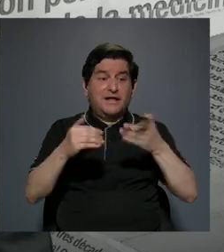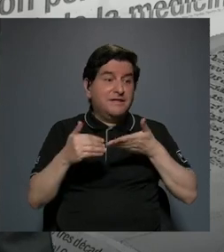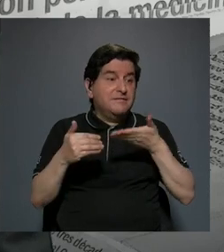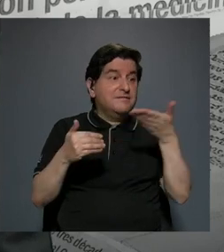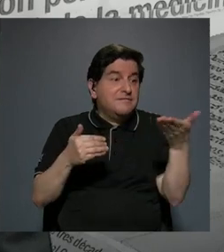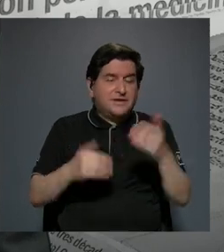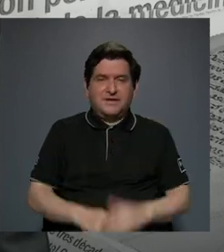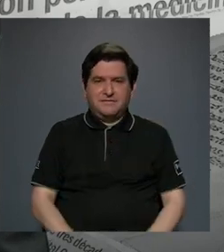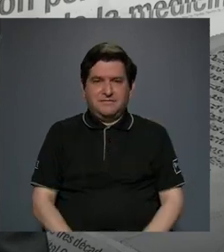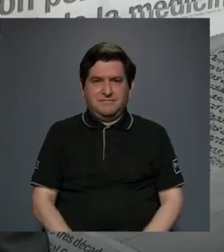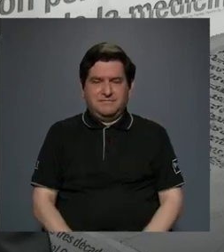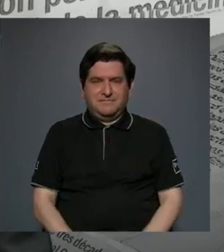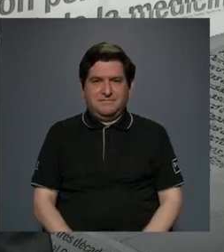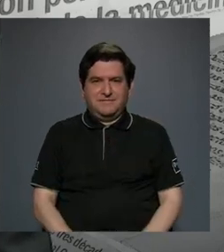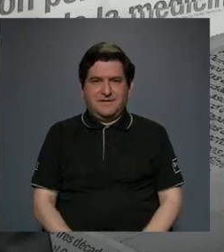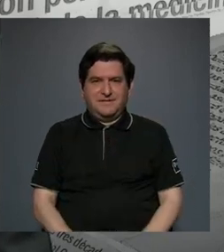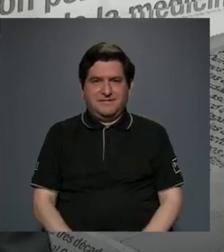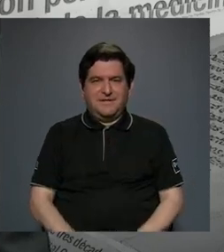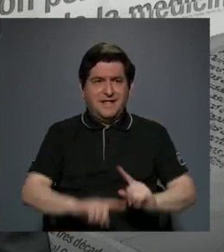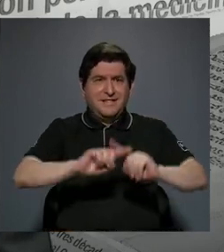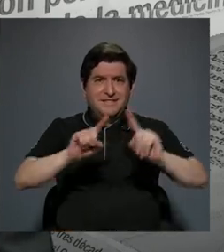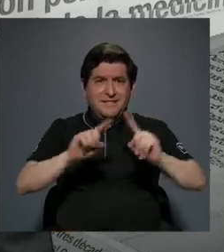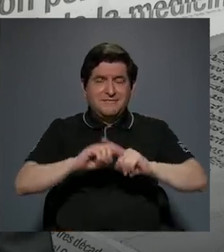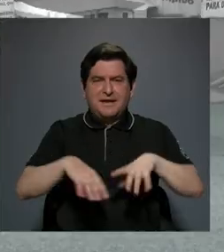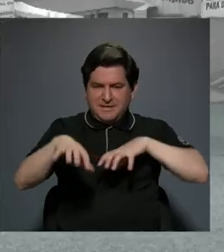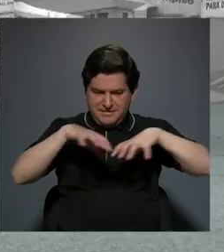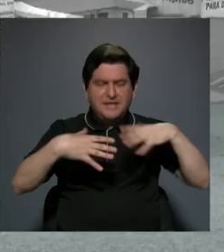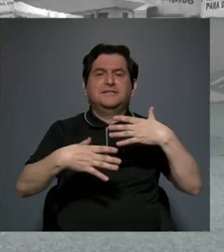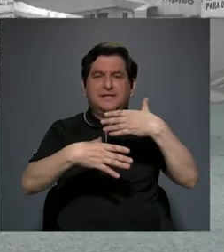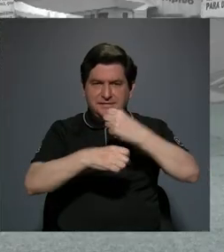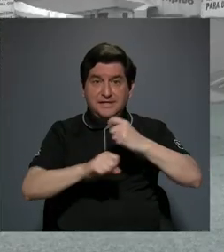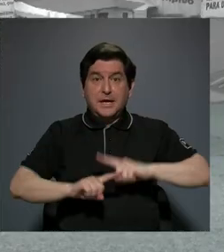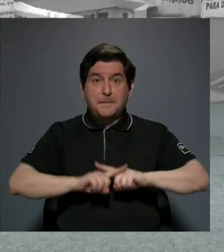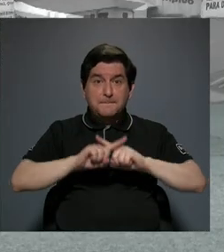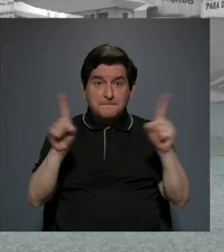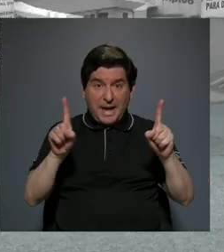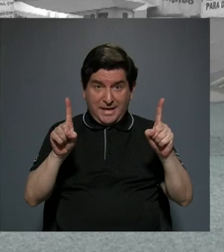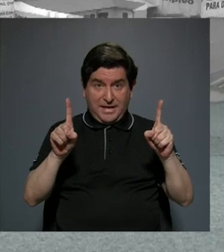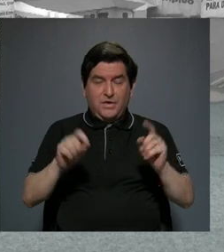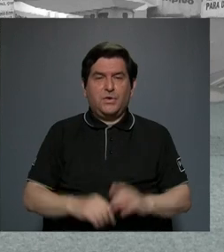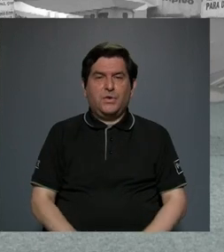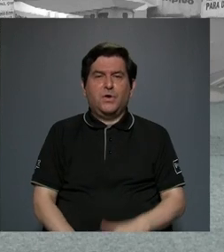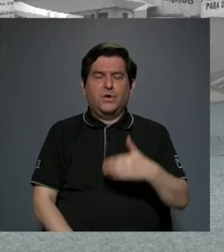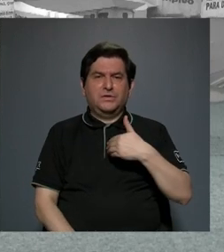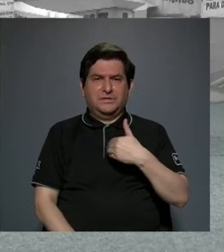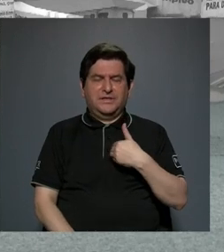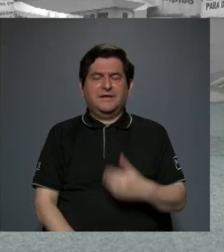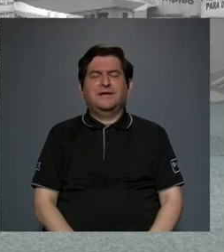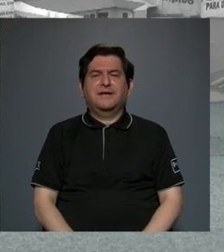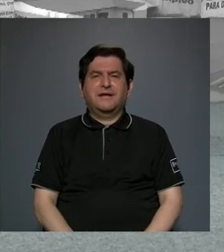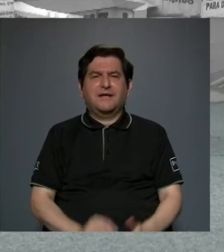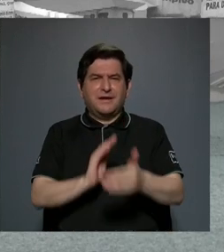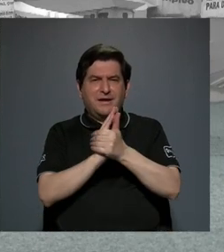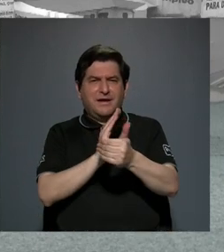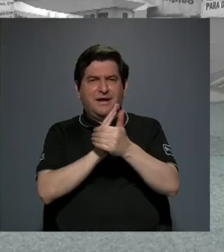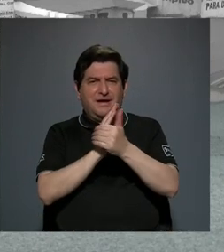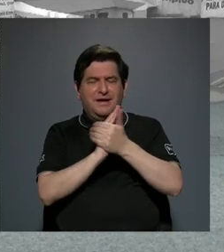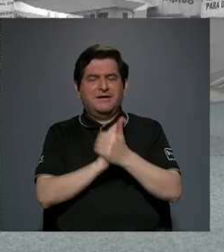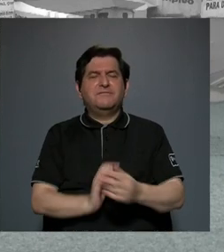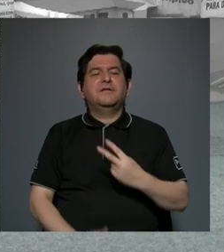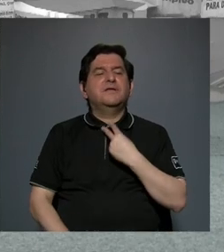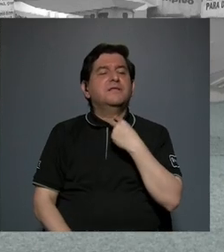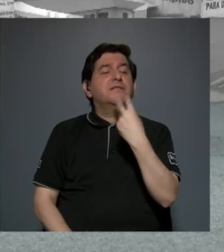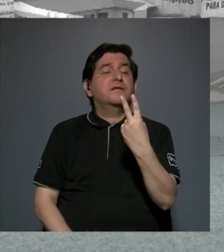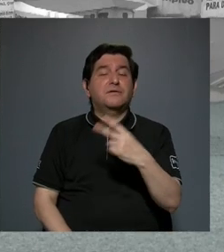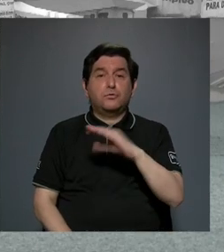cosas, se dedican a diferentes cosas, pero tienen un talento en la voz y